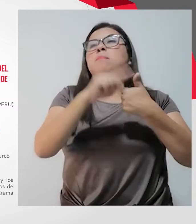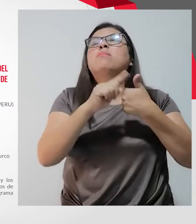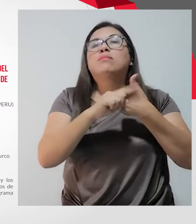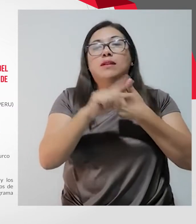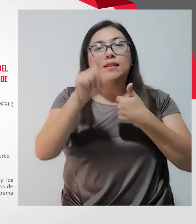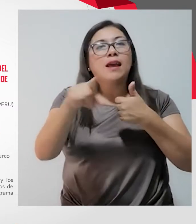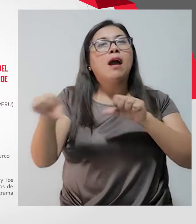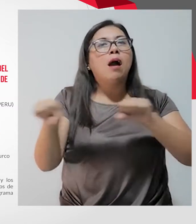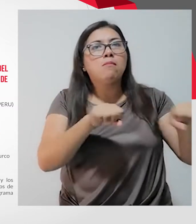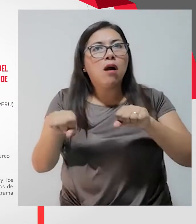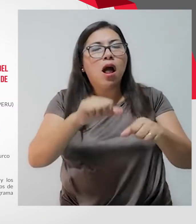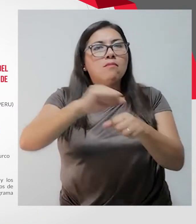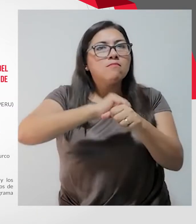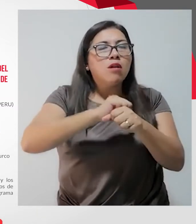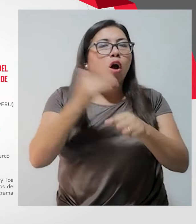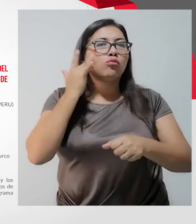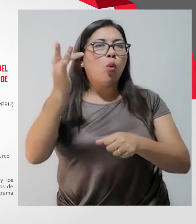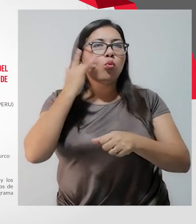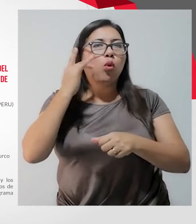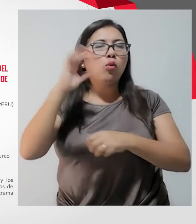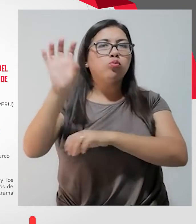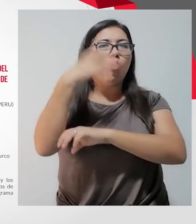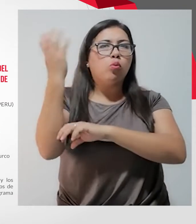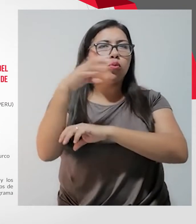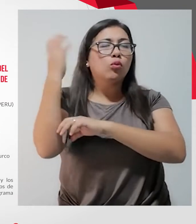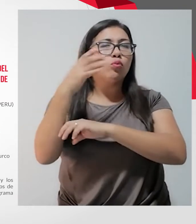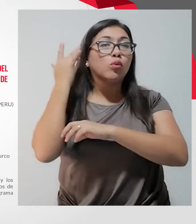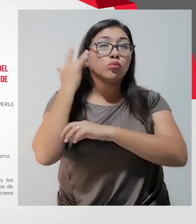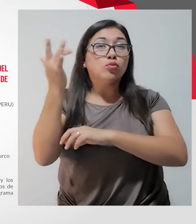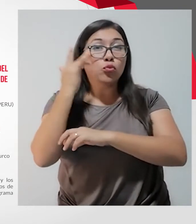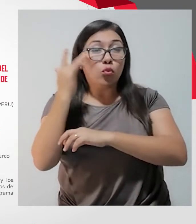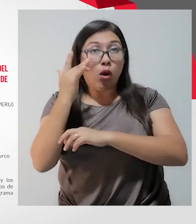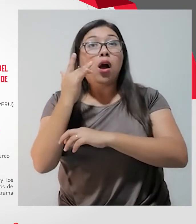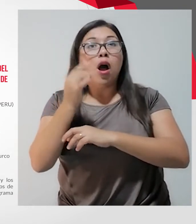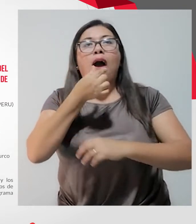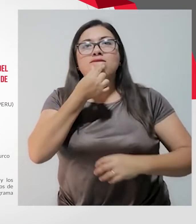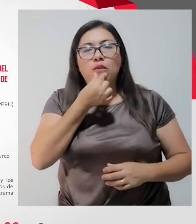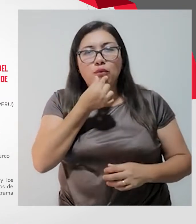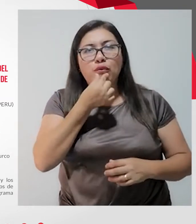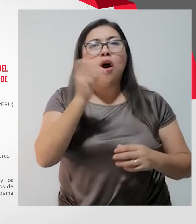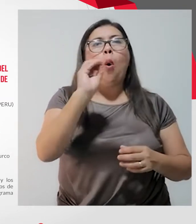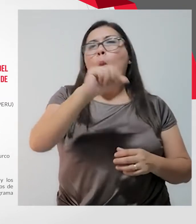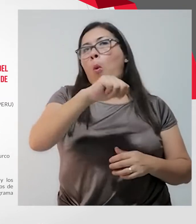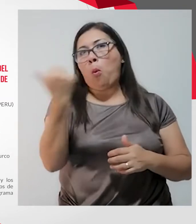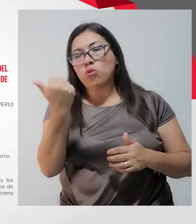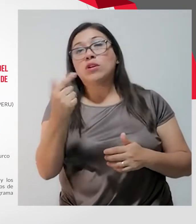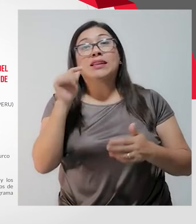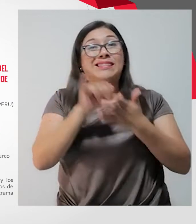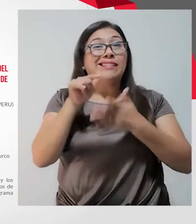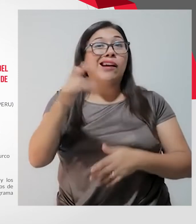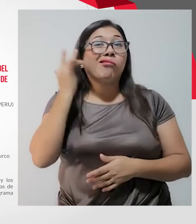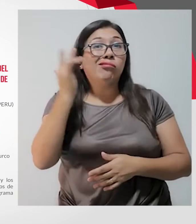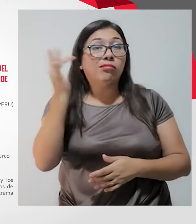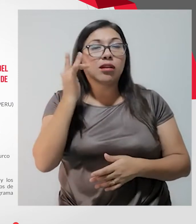El simulacro inicia con el sonido de bocinas, campanas, silbatos u otro similar. Este